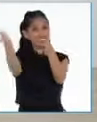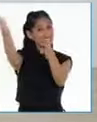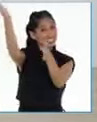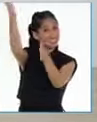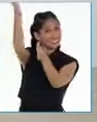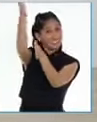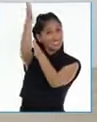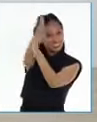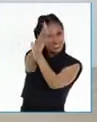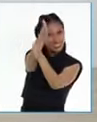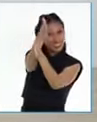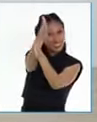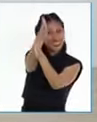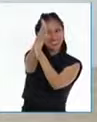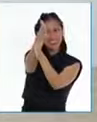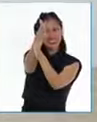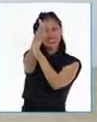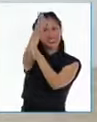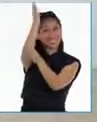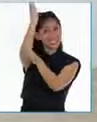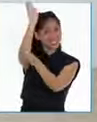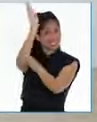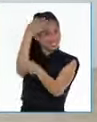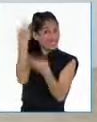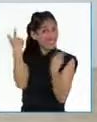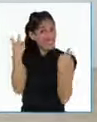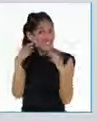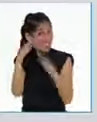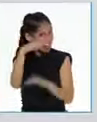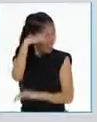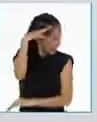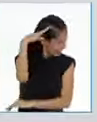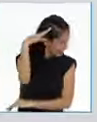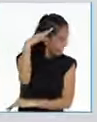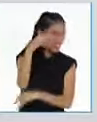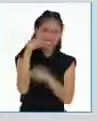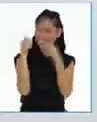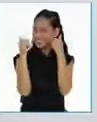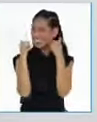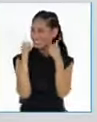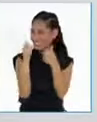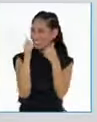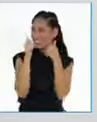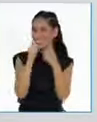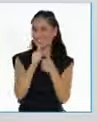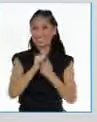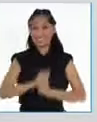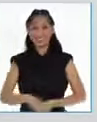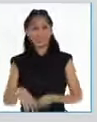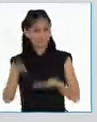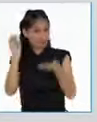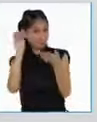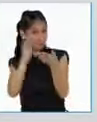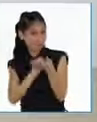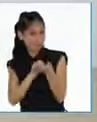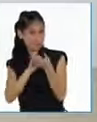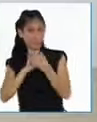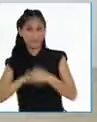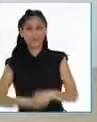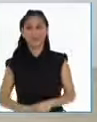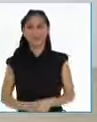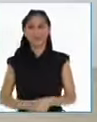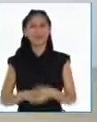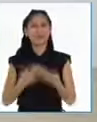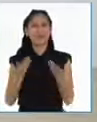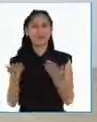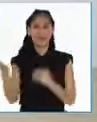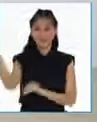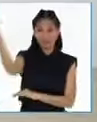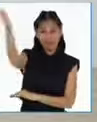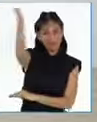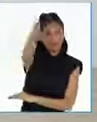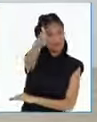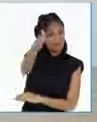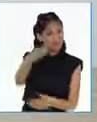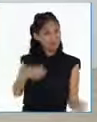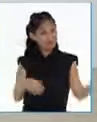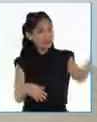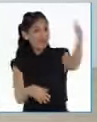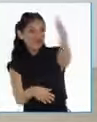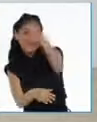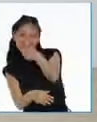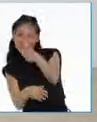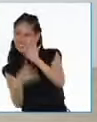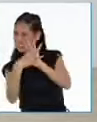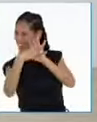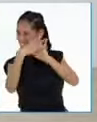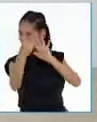derecha arriba y termino un tap. ¡Muy bien! Todo junto ahora y derecha a izquierda